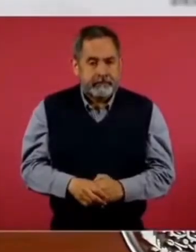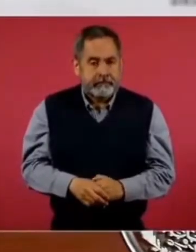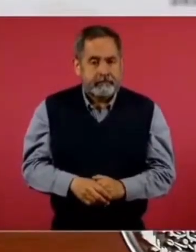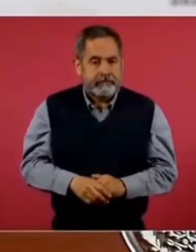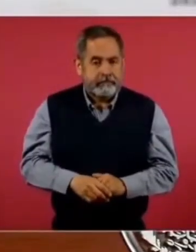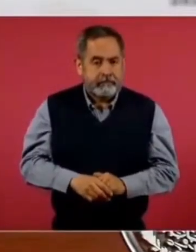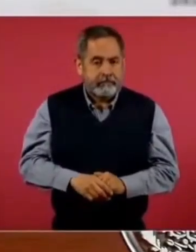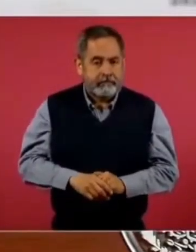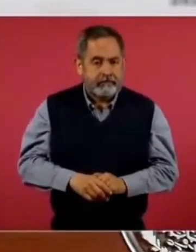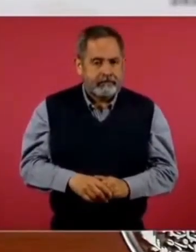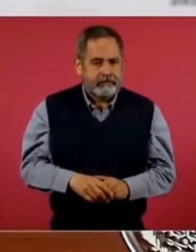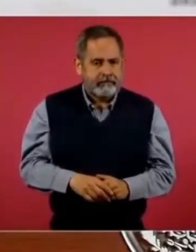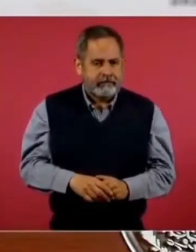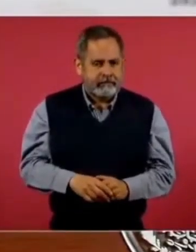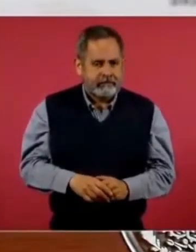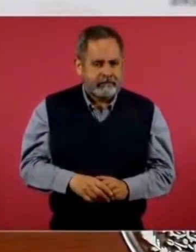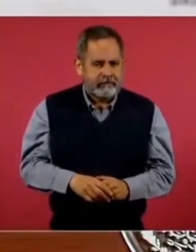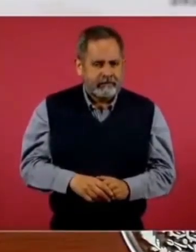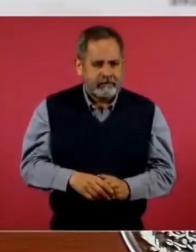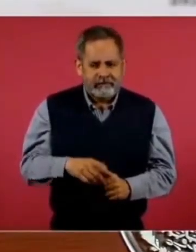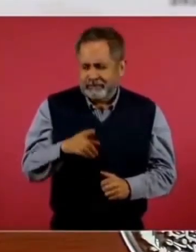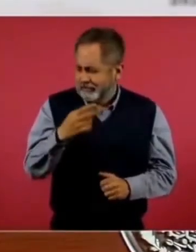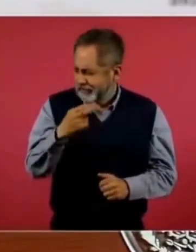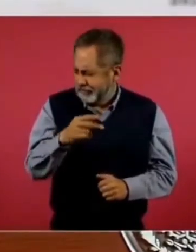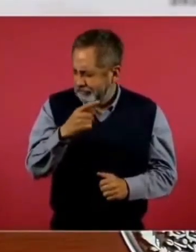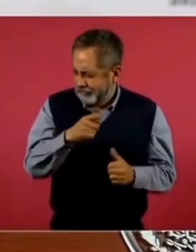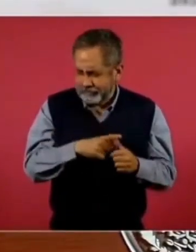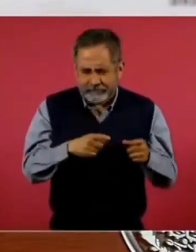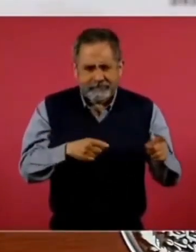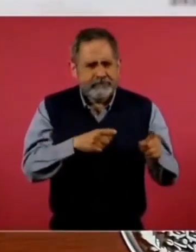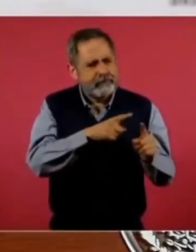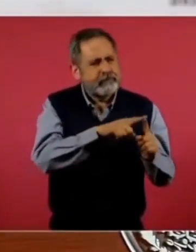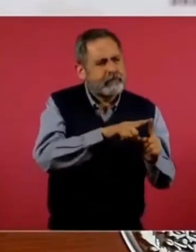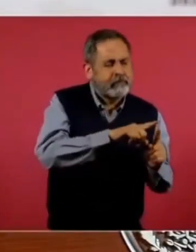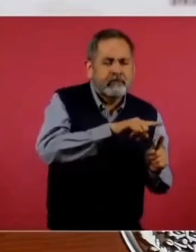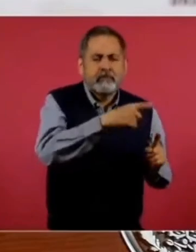primer ministro de Portugal, entonces me decía que su papá